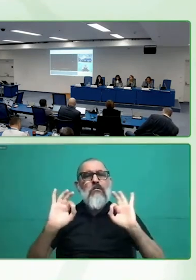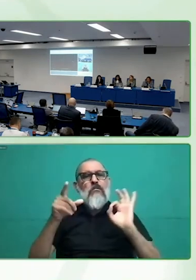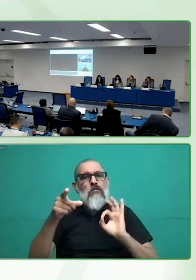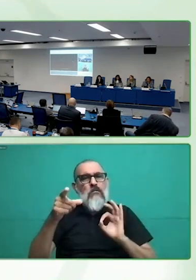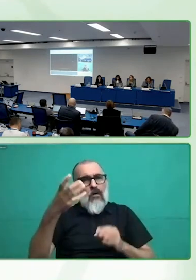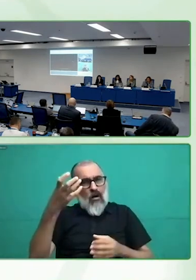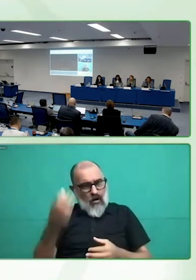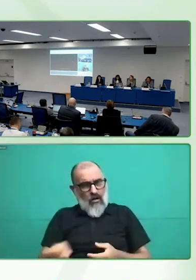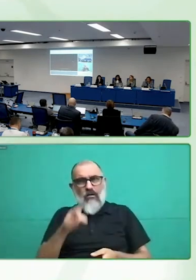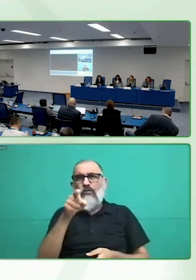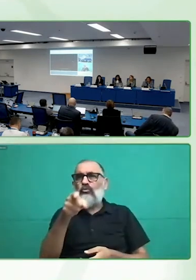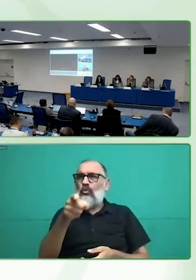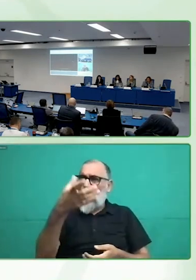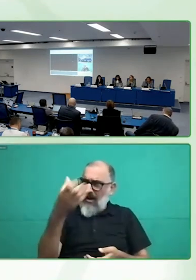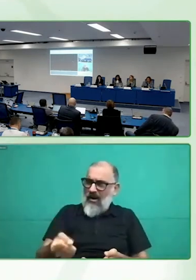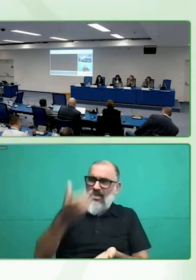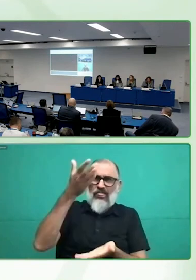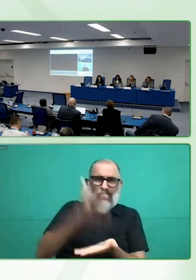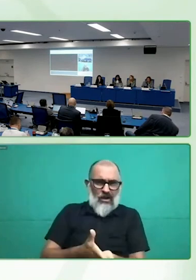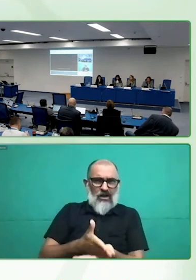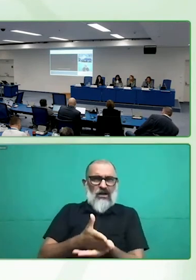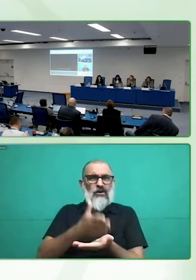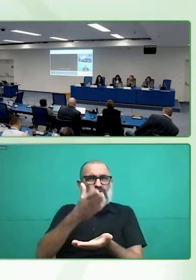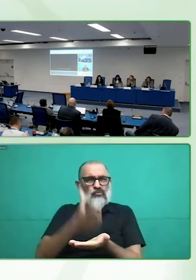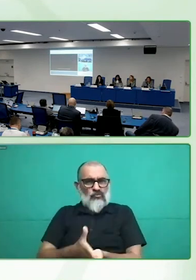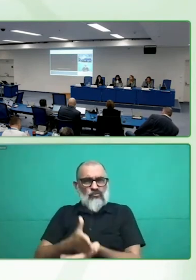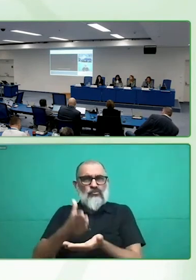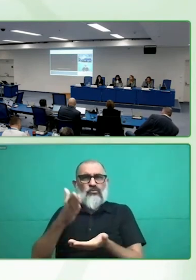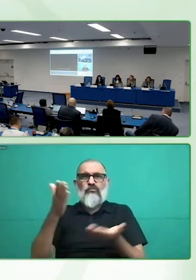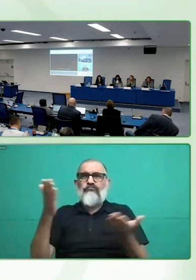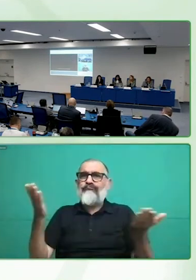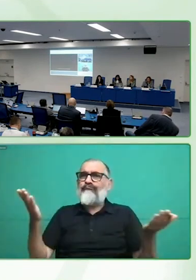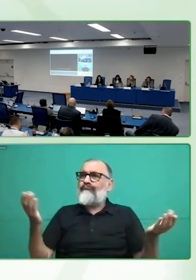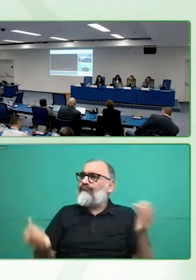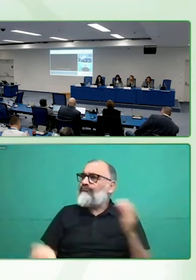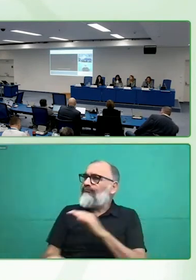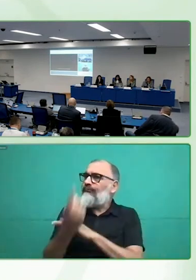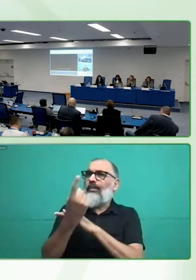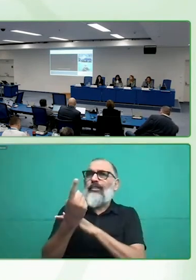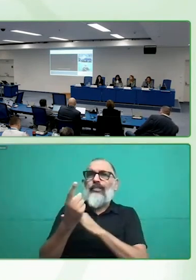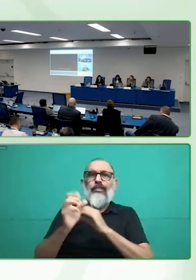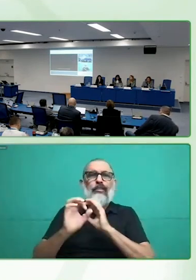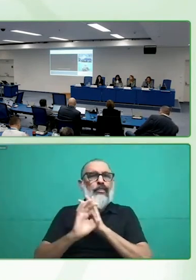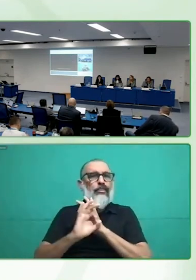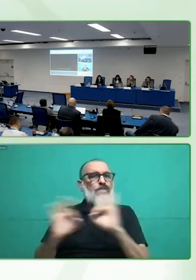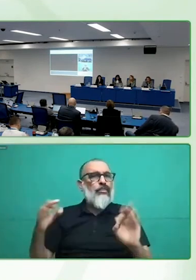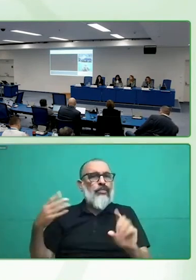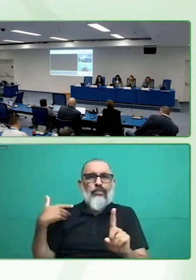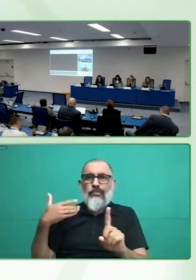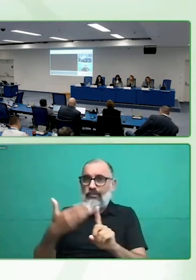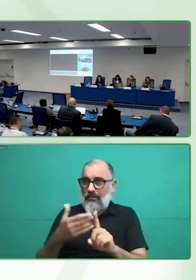A ti no te ha pasado nunca, ¿verdad? A mí sí, porque soy una persona con discapacidad.